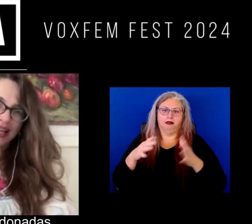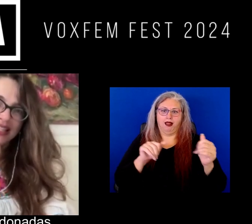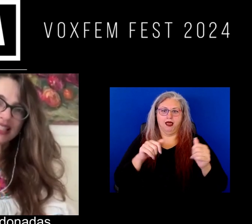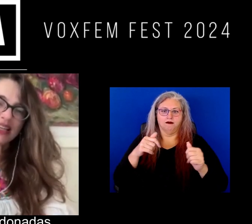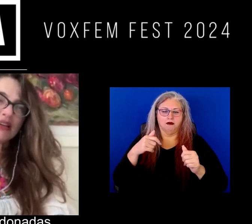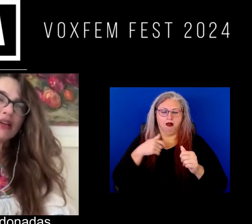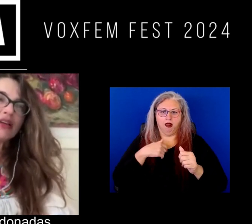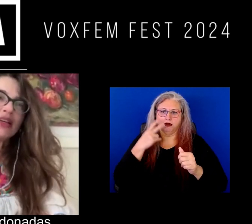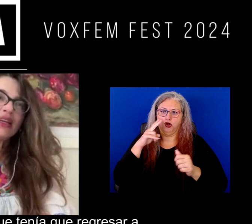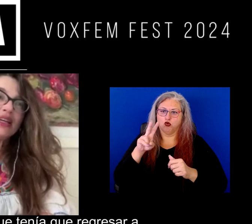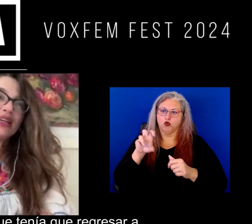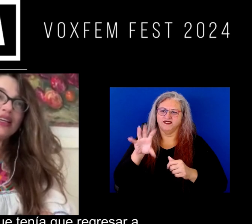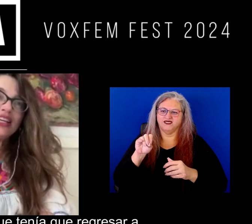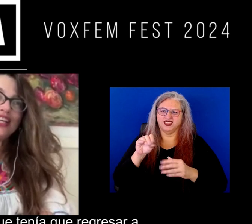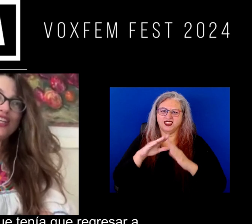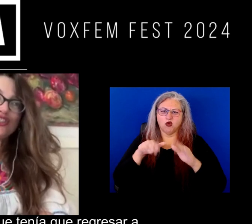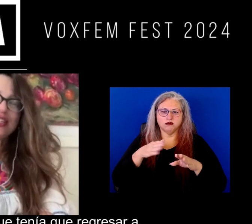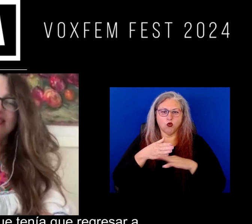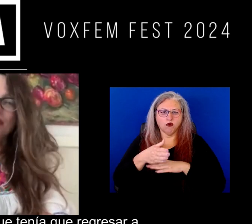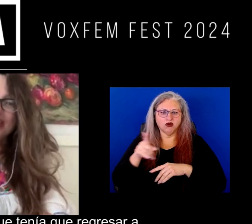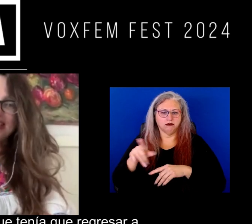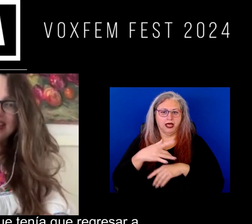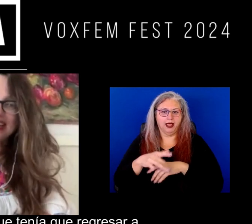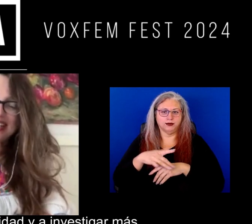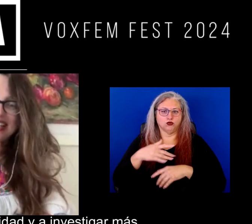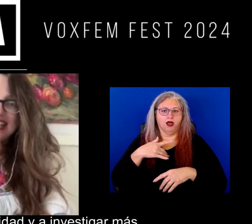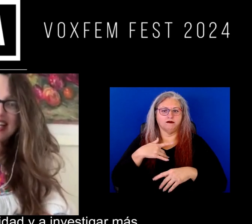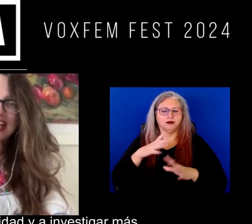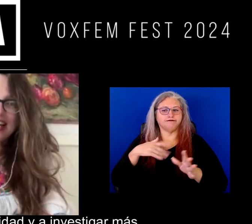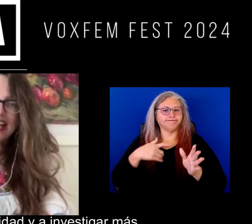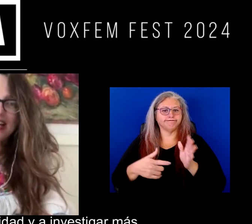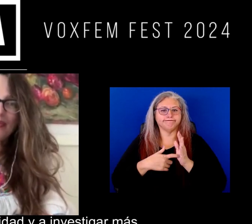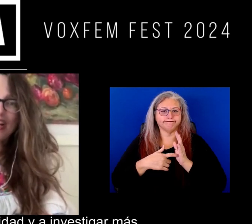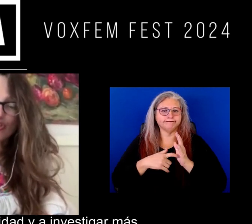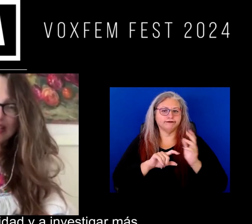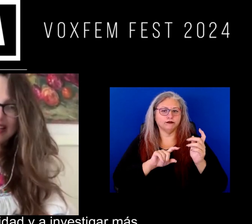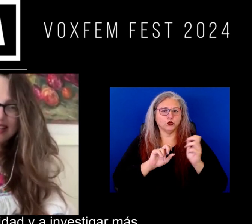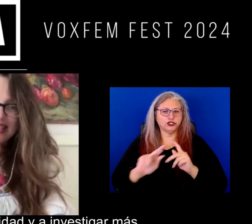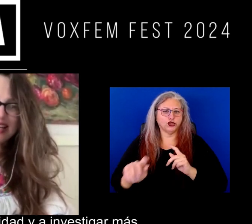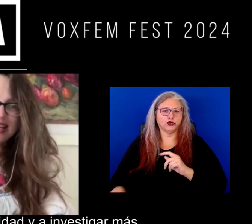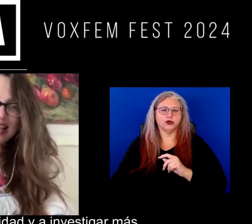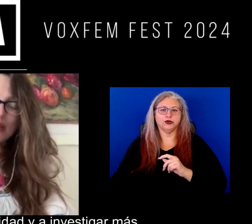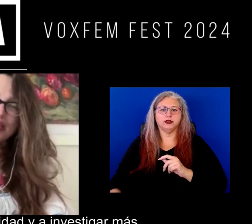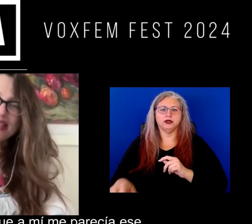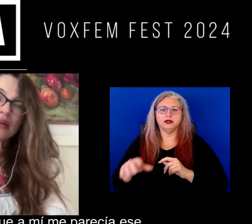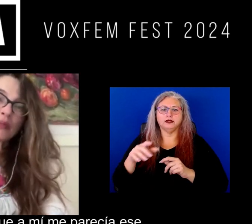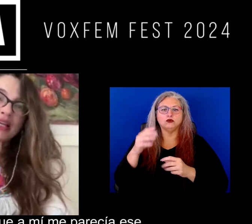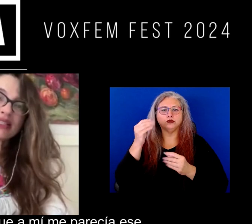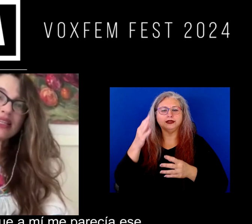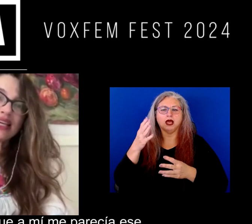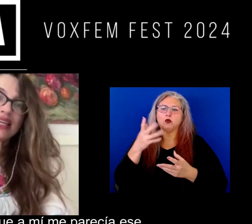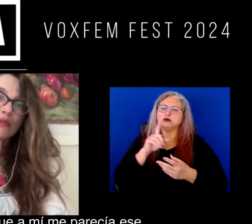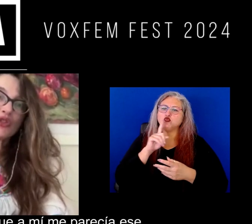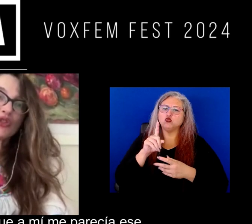abandonadas y yo sentí pues que tenía que regresar a contar esa realidad e investigar